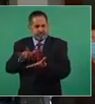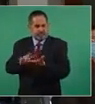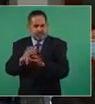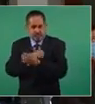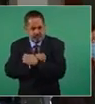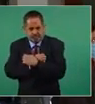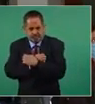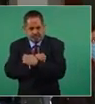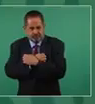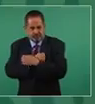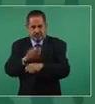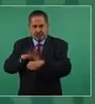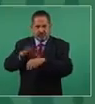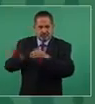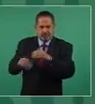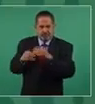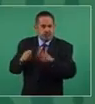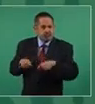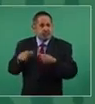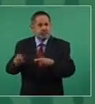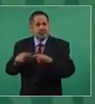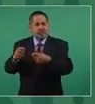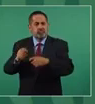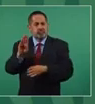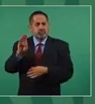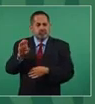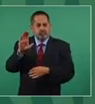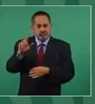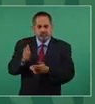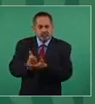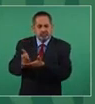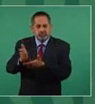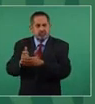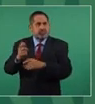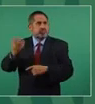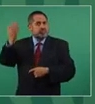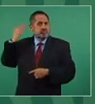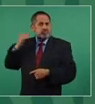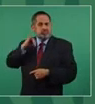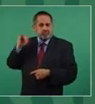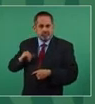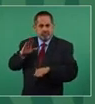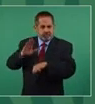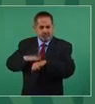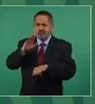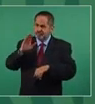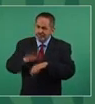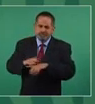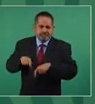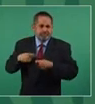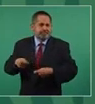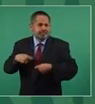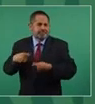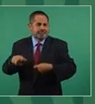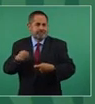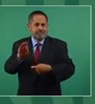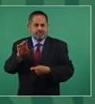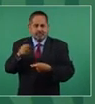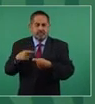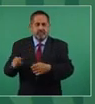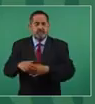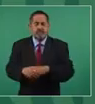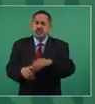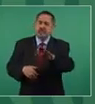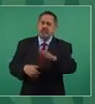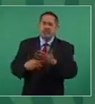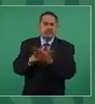educación, al contrario, se están entregando becas como nunca en la historia del país. ¿Programas